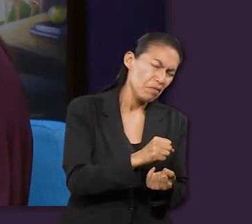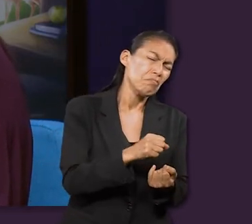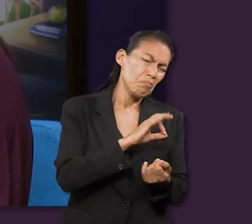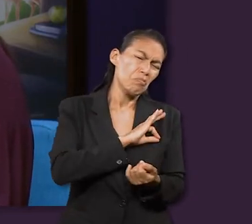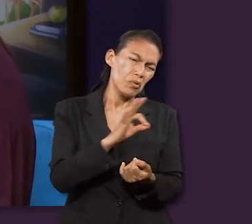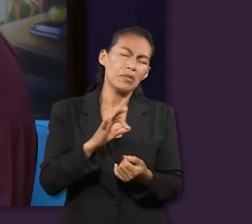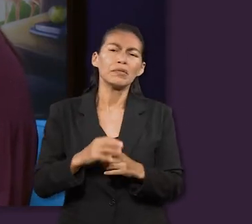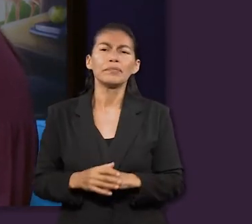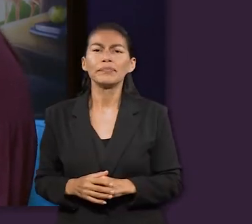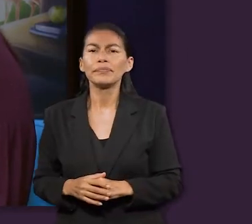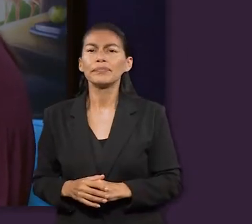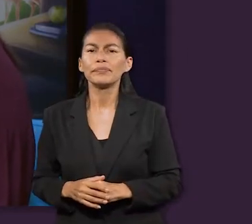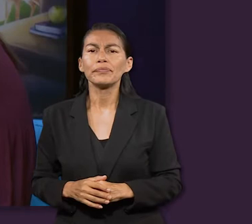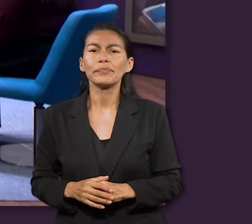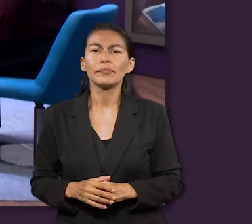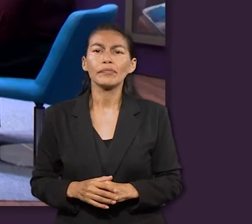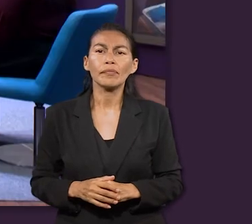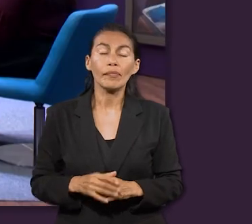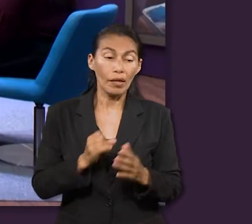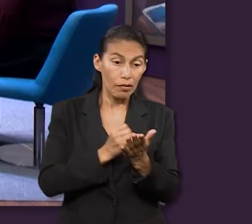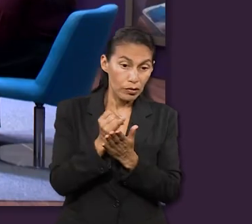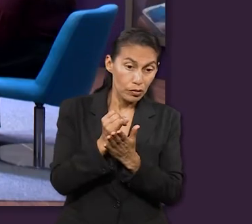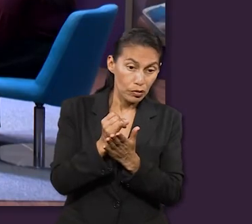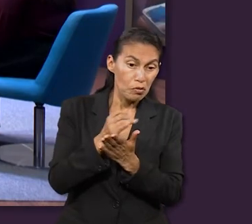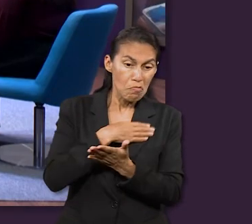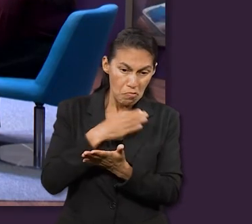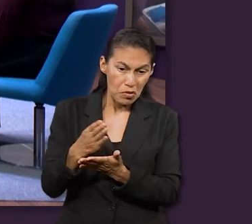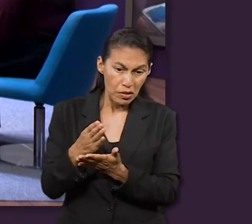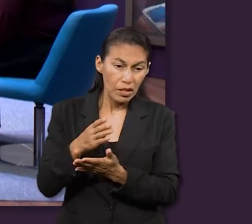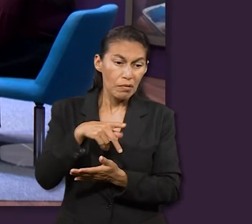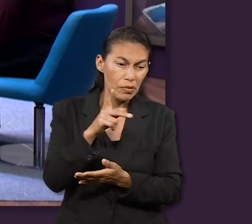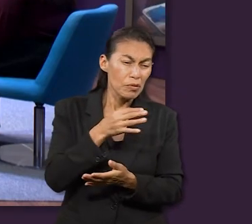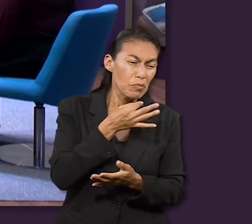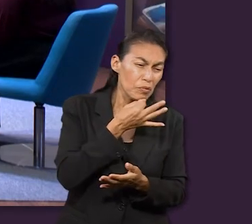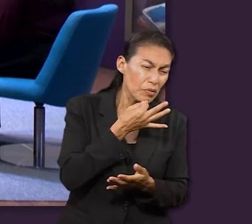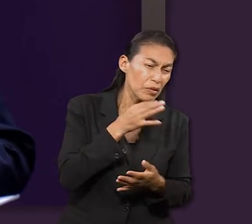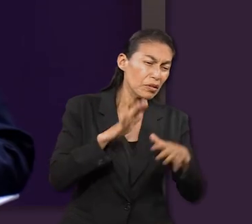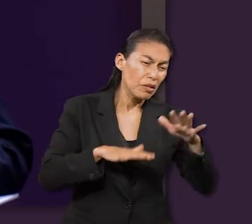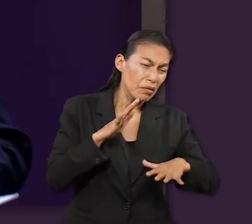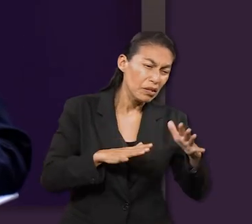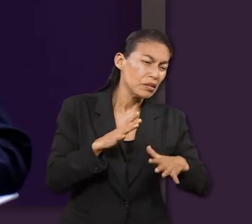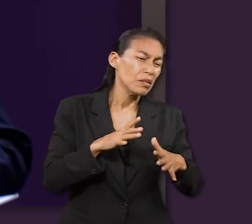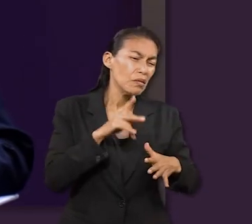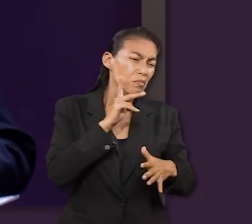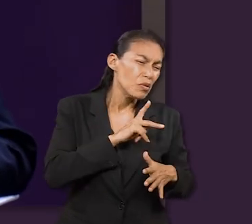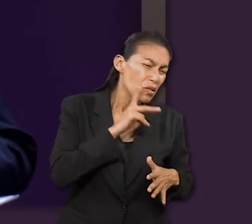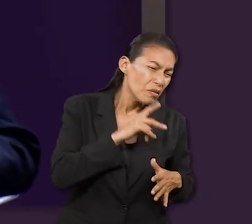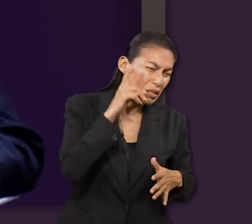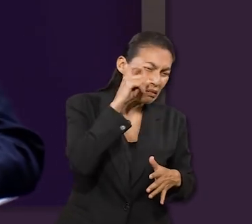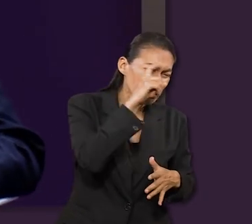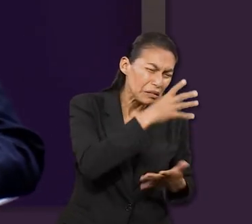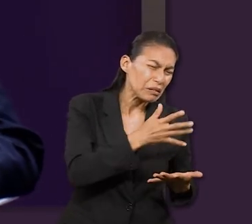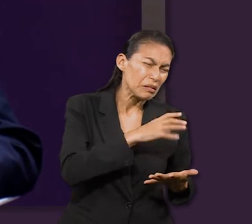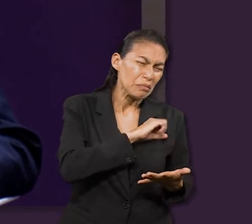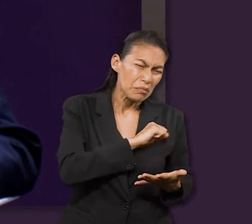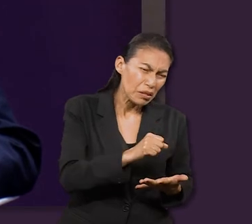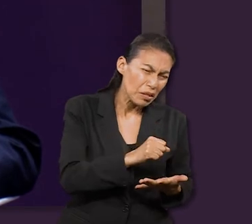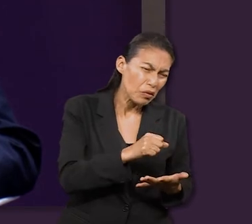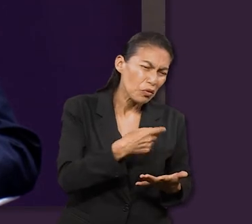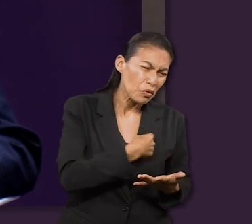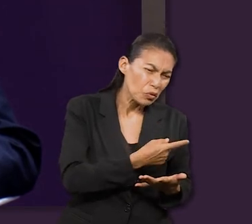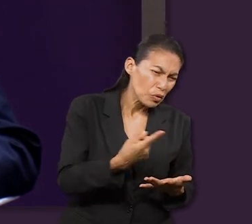momentos de angustia. Así es. Jaime. Sí, saben que hay una parte del versículo que a mí siempre me hace un poco de